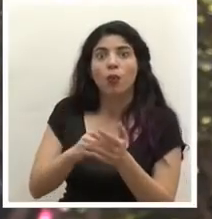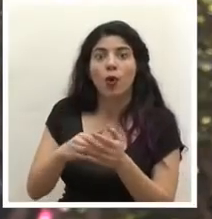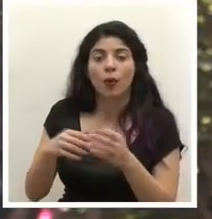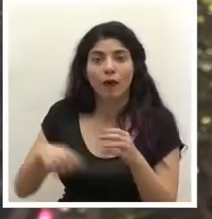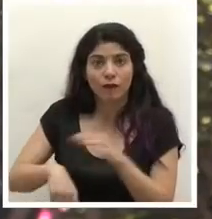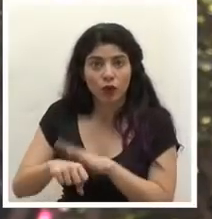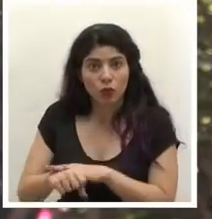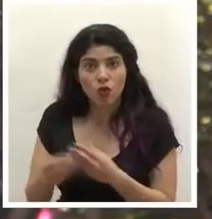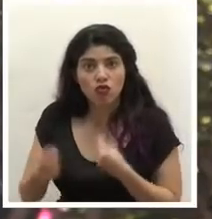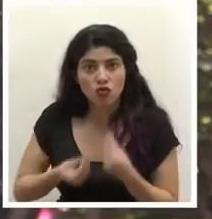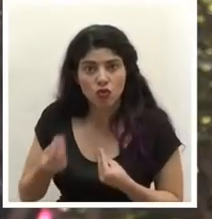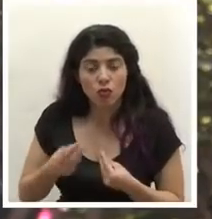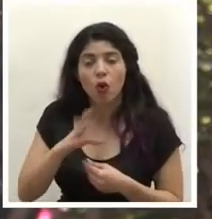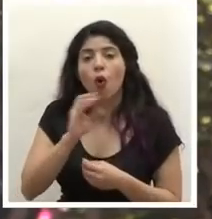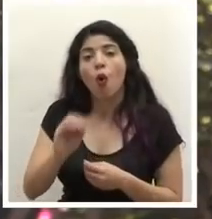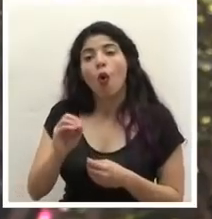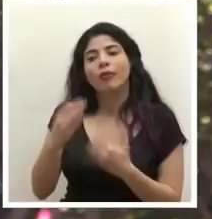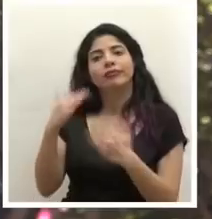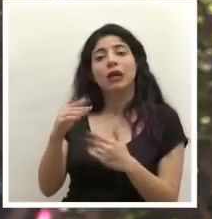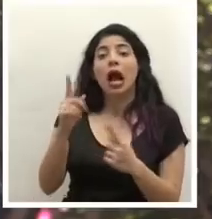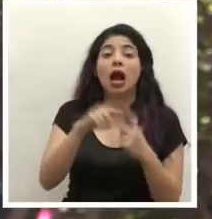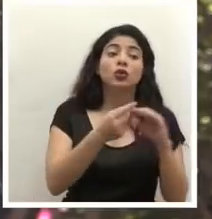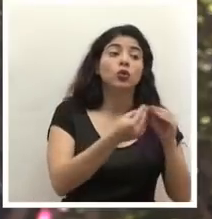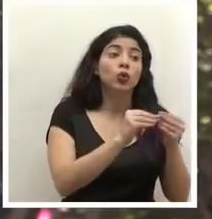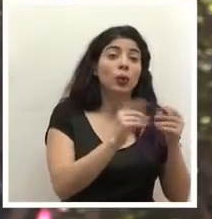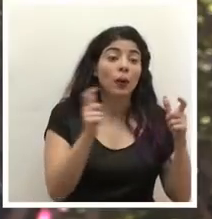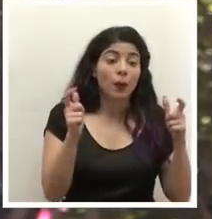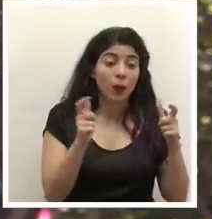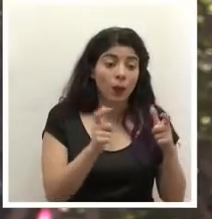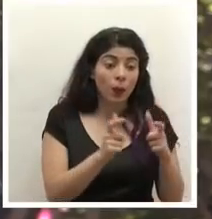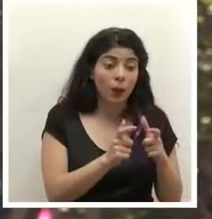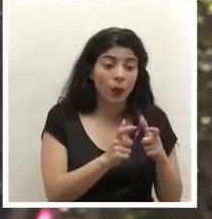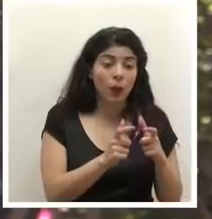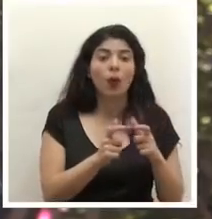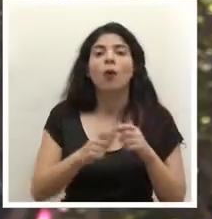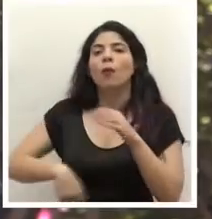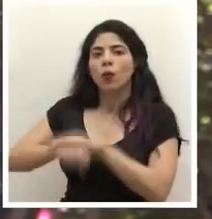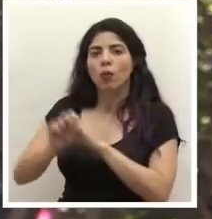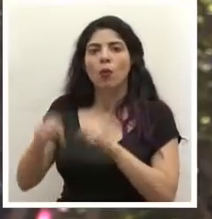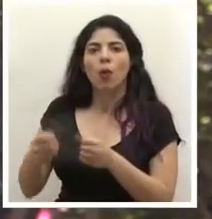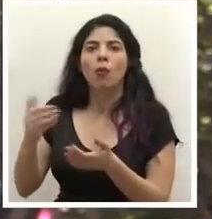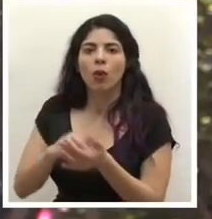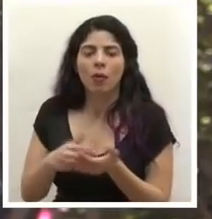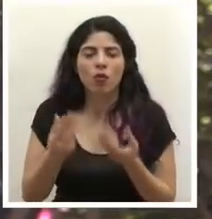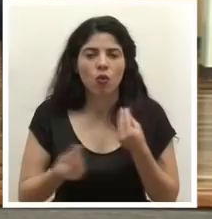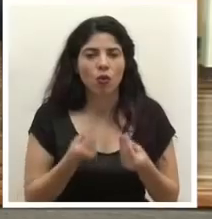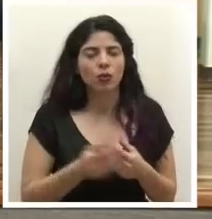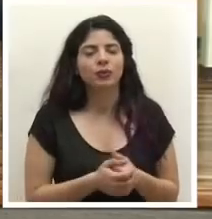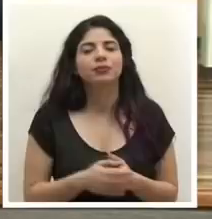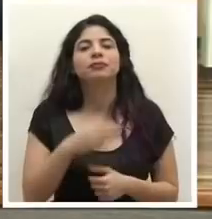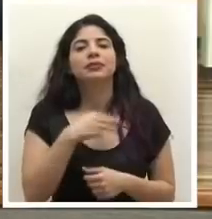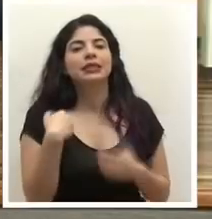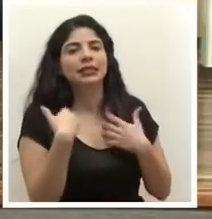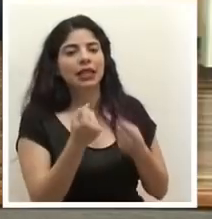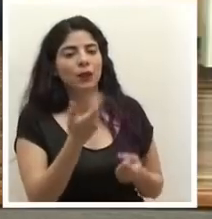fútbol o si se da exclusivamente hasta que bajen los números que pueda habilitarse nuevamente el balompié buenas tardes ministro de